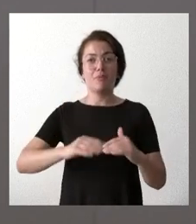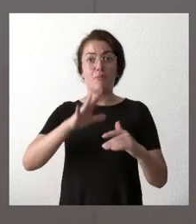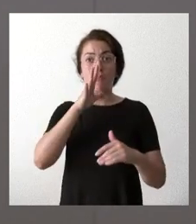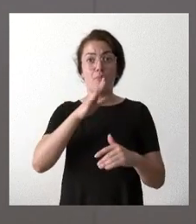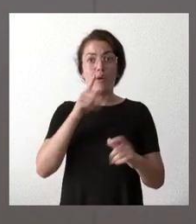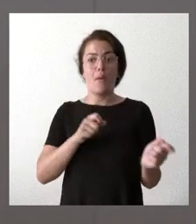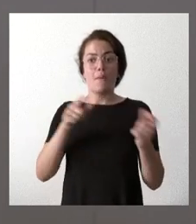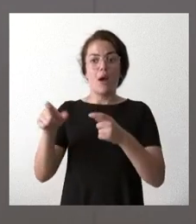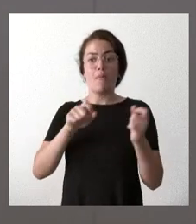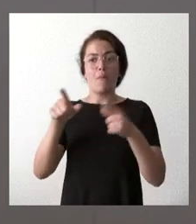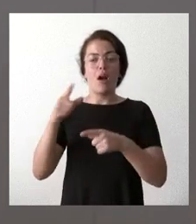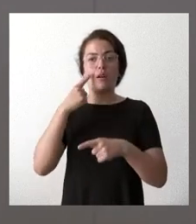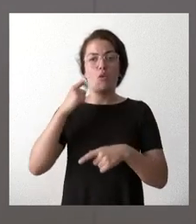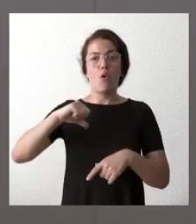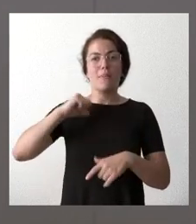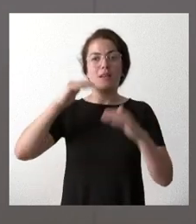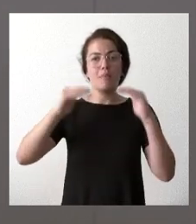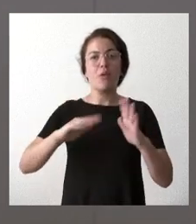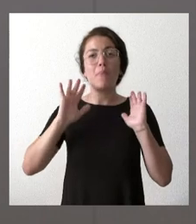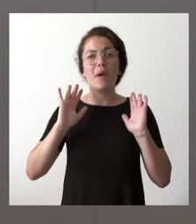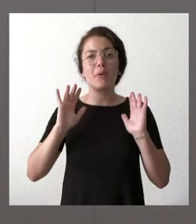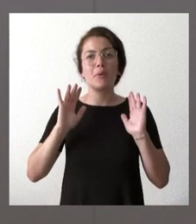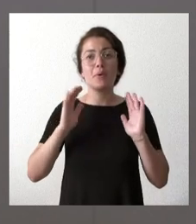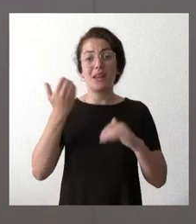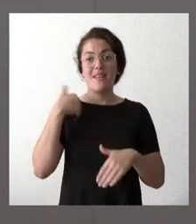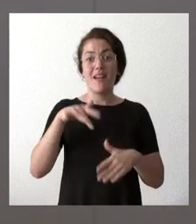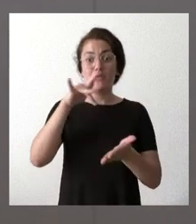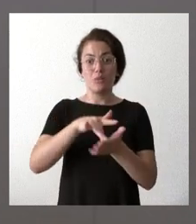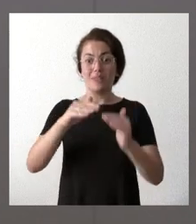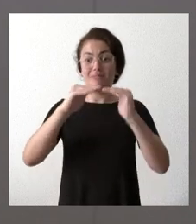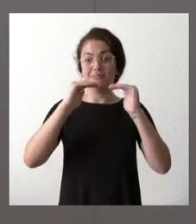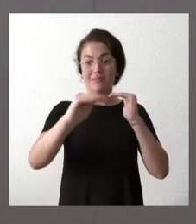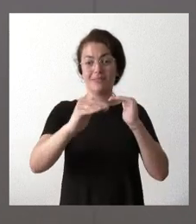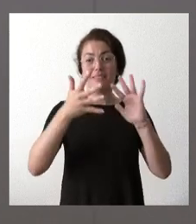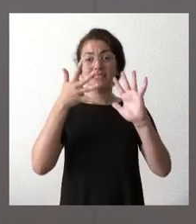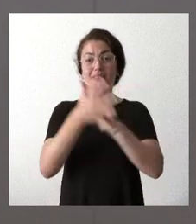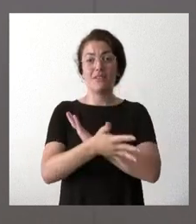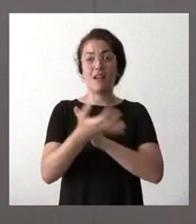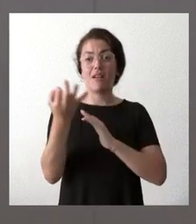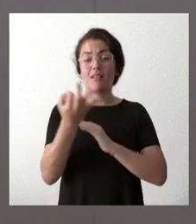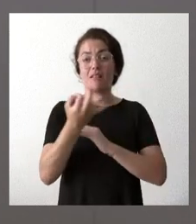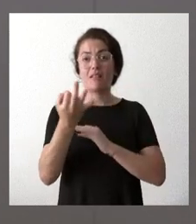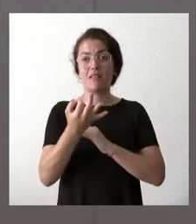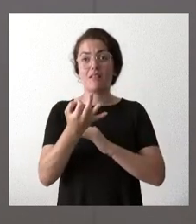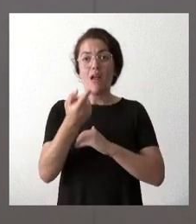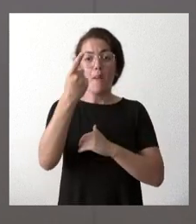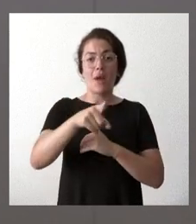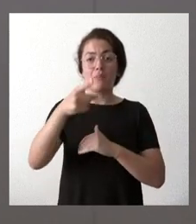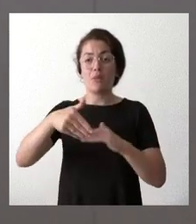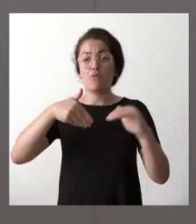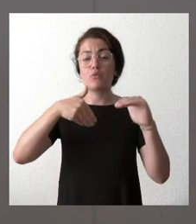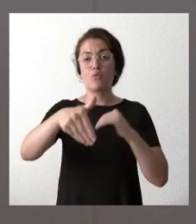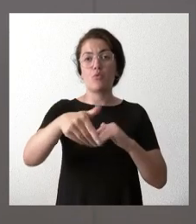pero en la medida en que hayamos entrado en esta meseta en la incidencia pues lógicamente pensamos que en los próximos meses la